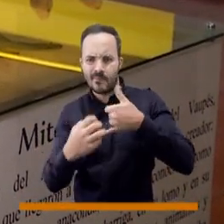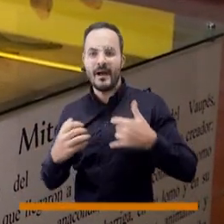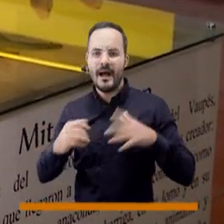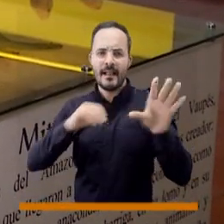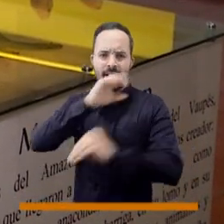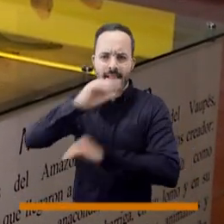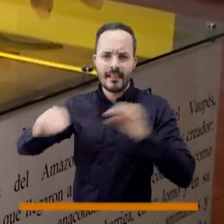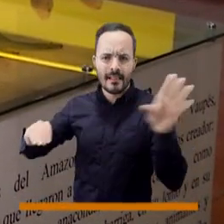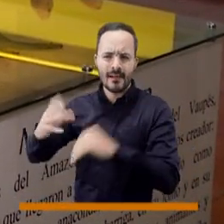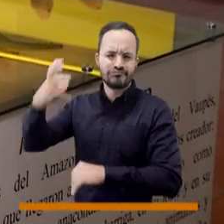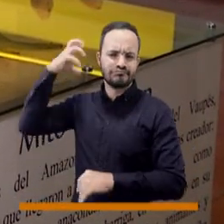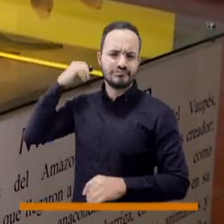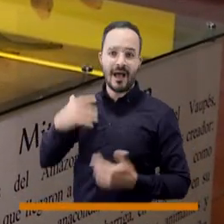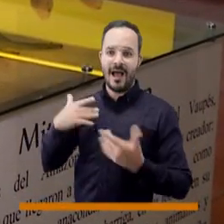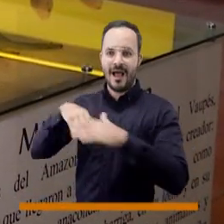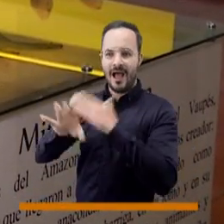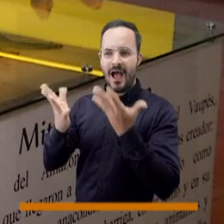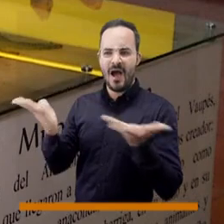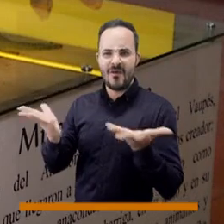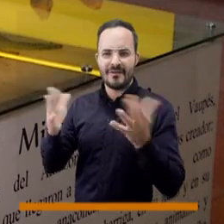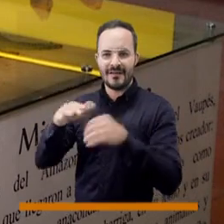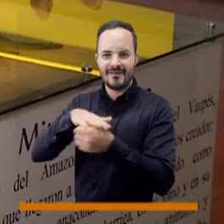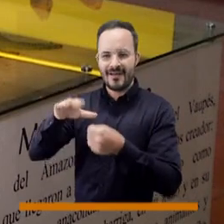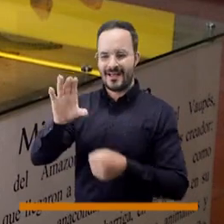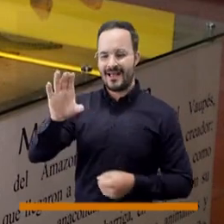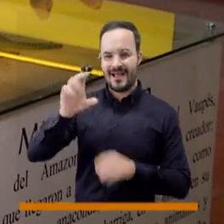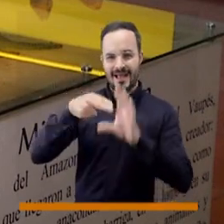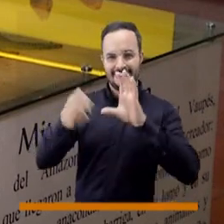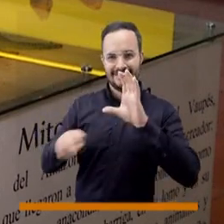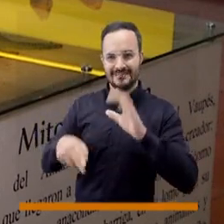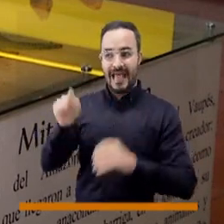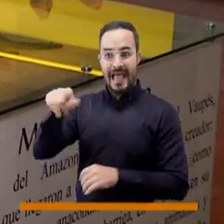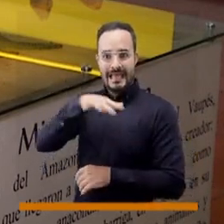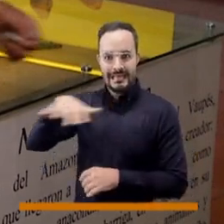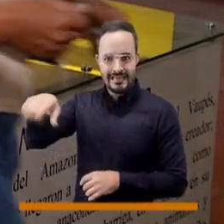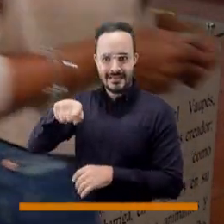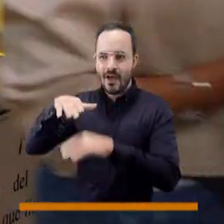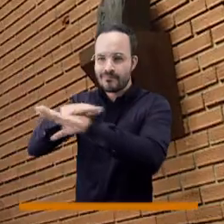miguel ángel builes ubicado en el barrio calazán vamos a conocerlo